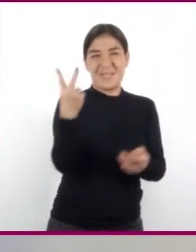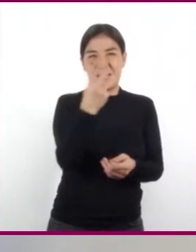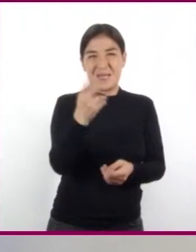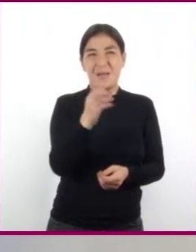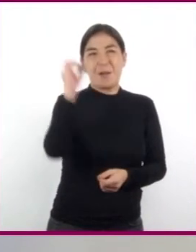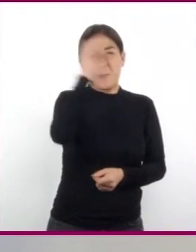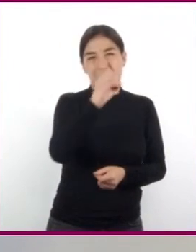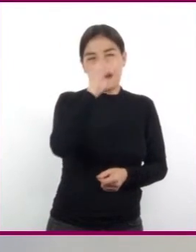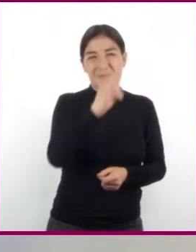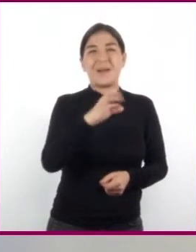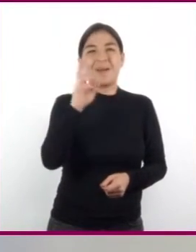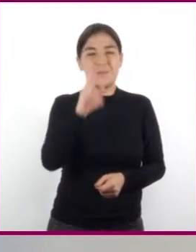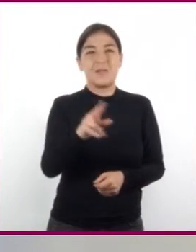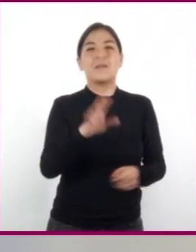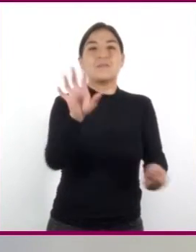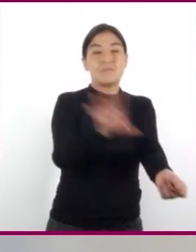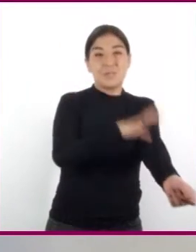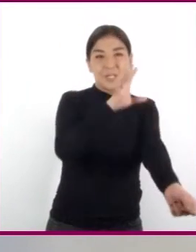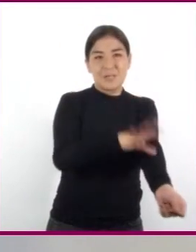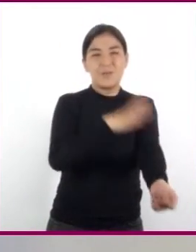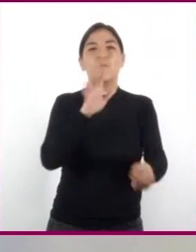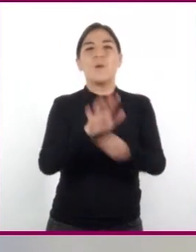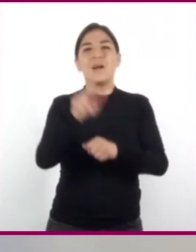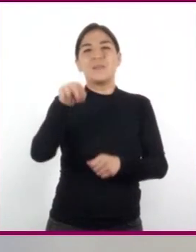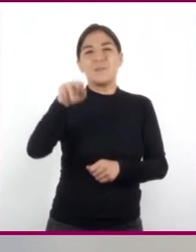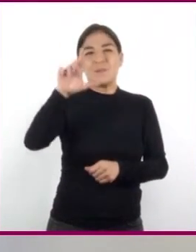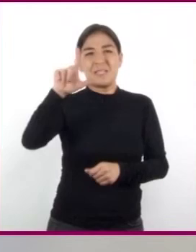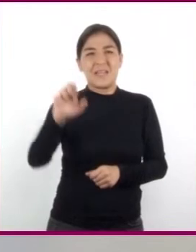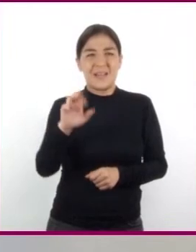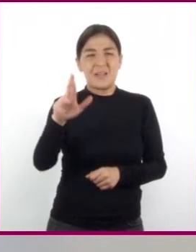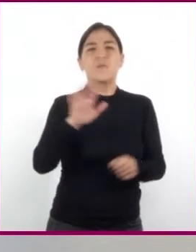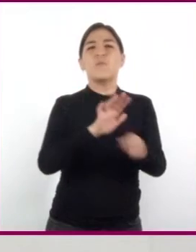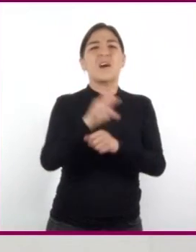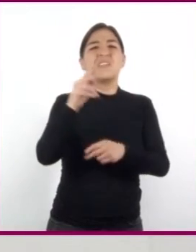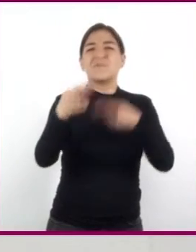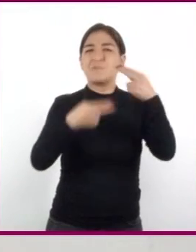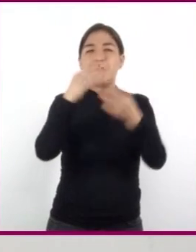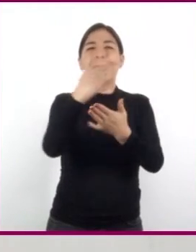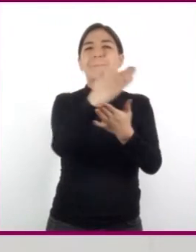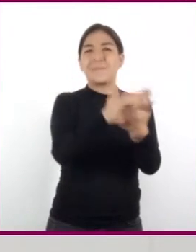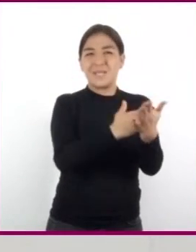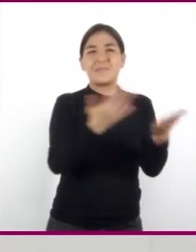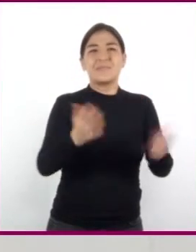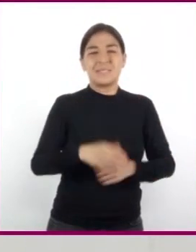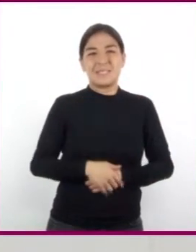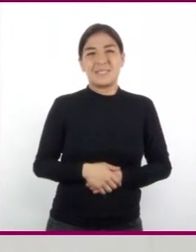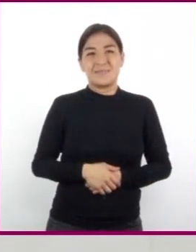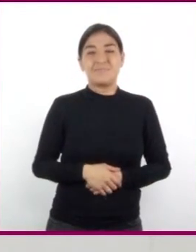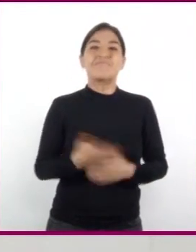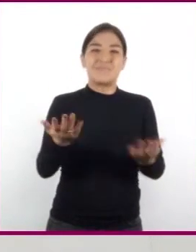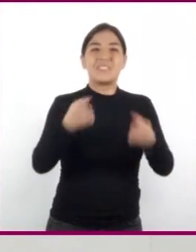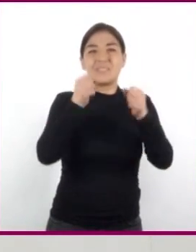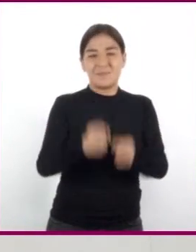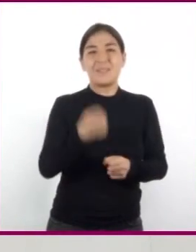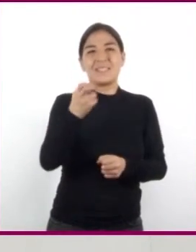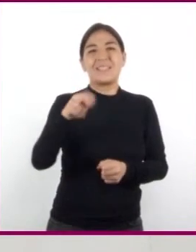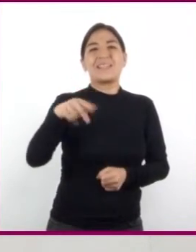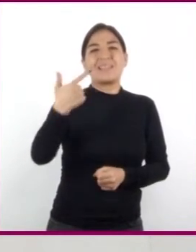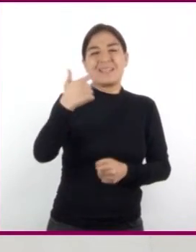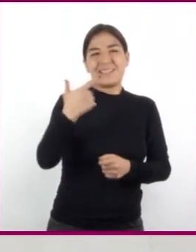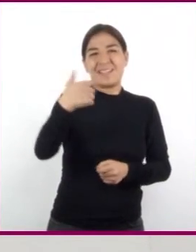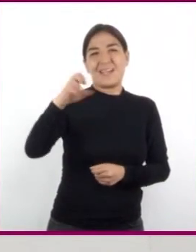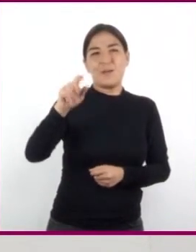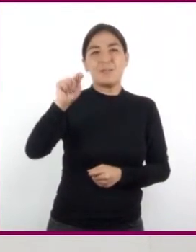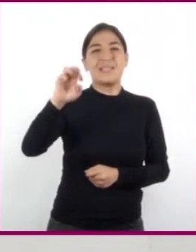la geotérmica y la nuclear, ¿cuál contamina menos? Definitivamente la geotérmica,